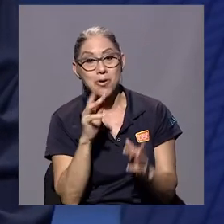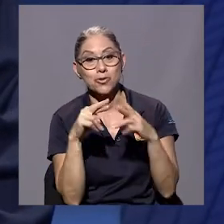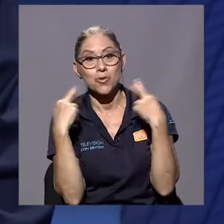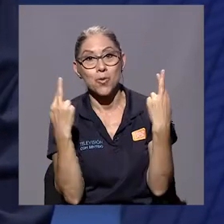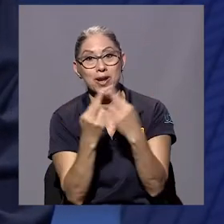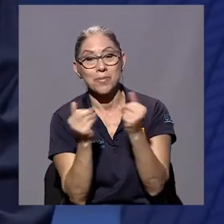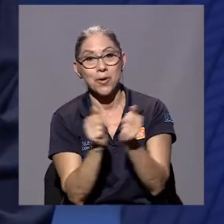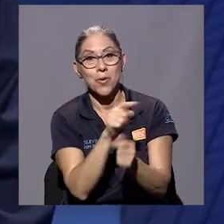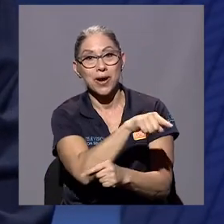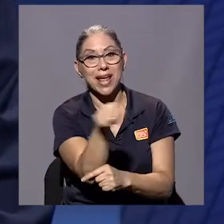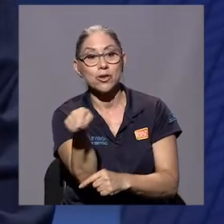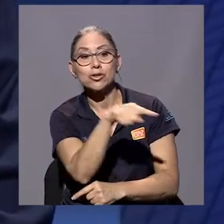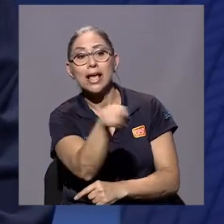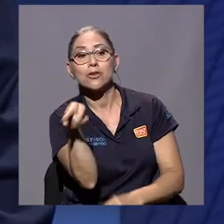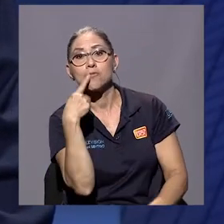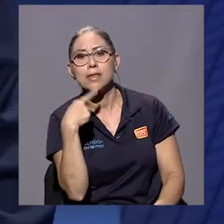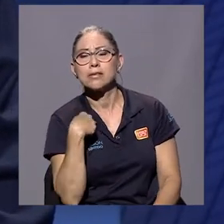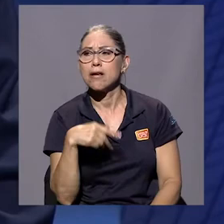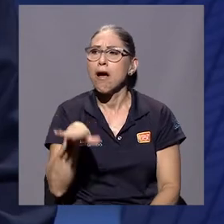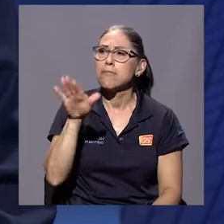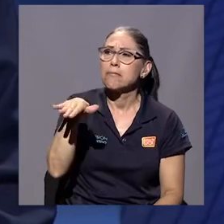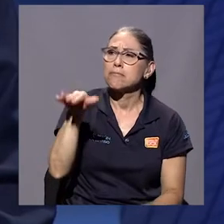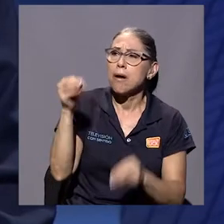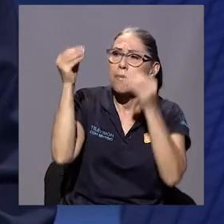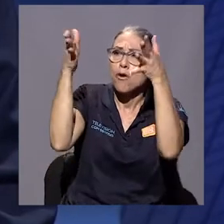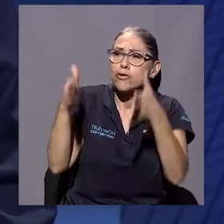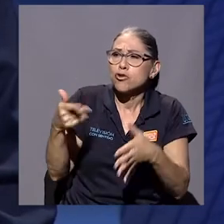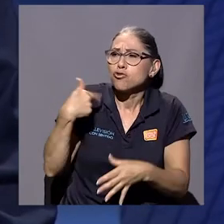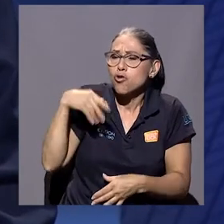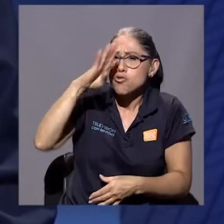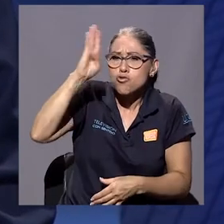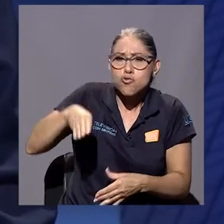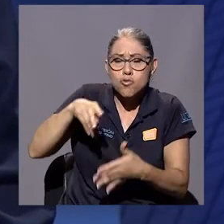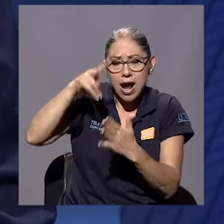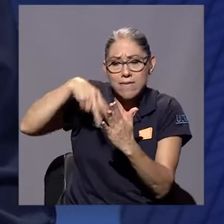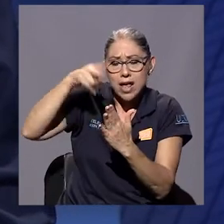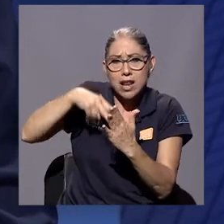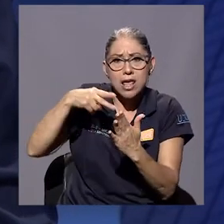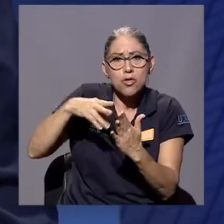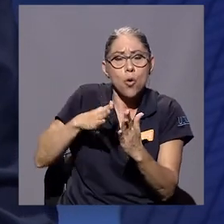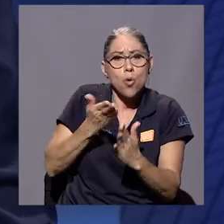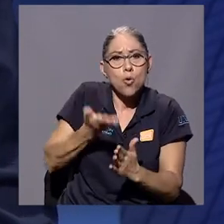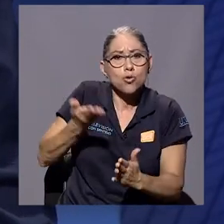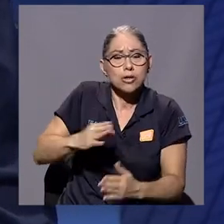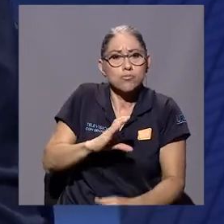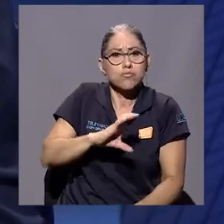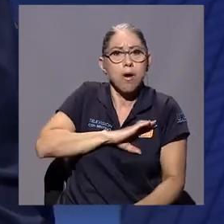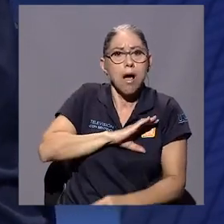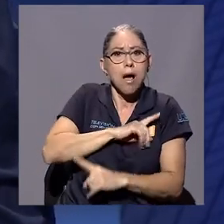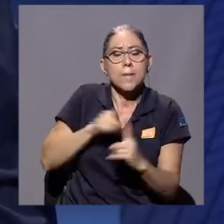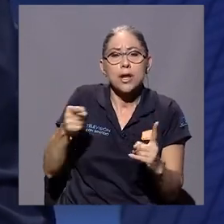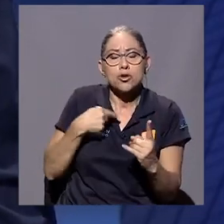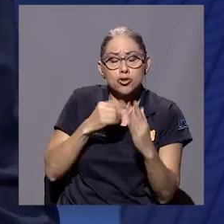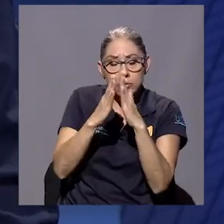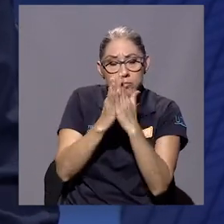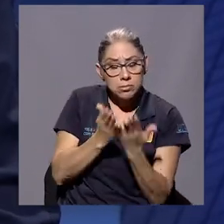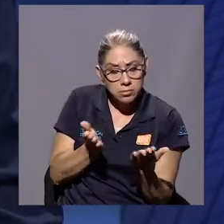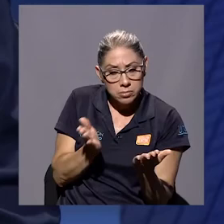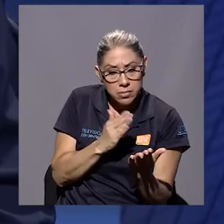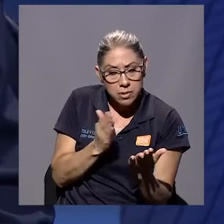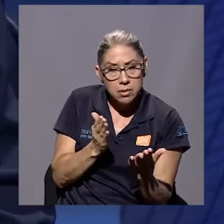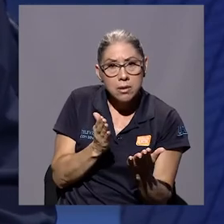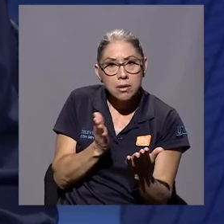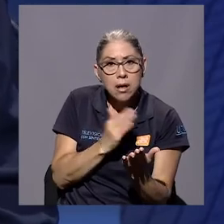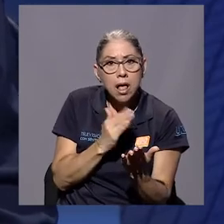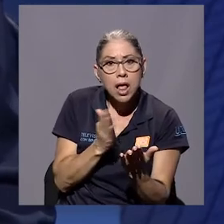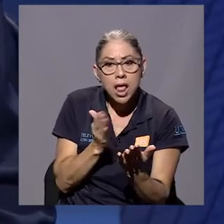Y los estudiantes me dicen, profesor, yo nunca había leído novelas policíacas, pero me atrapó y no podía dejar de leerla. Entonces